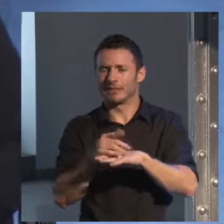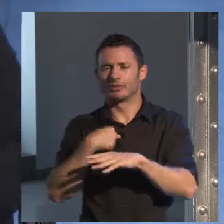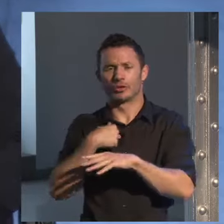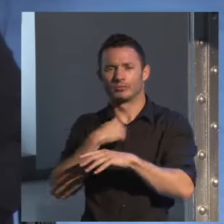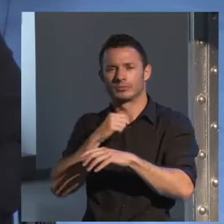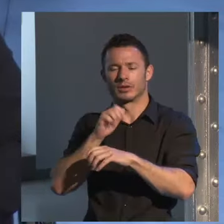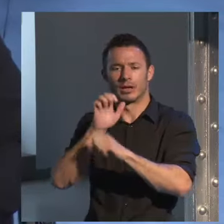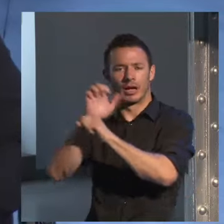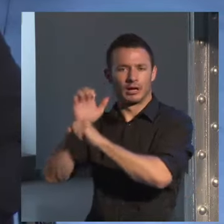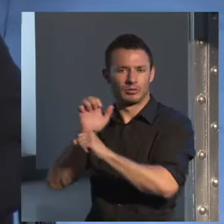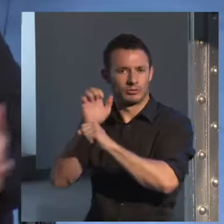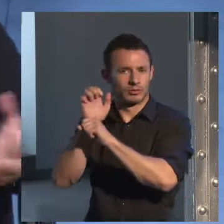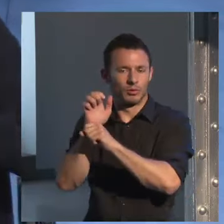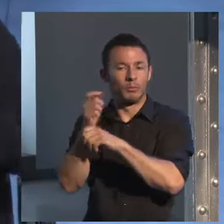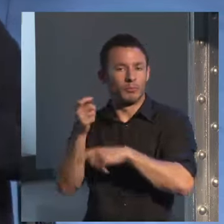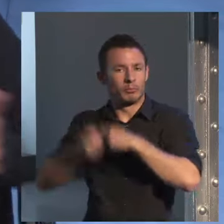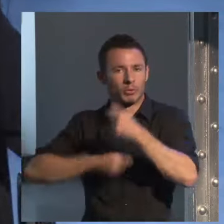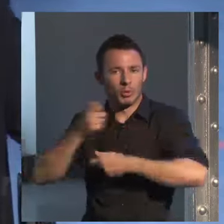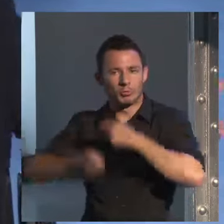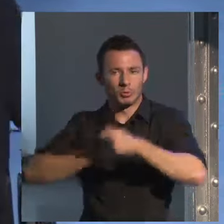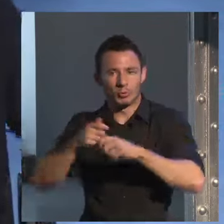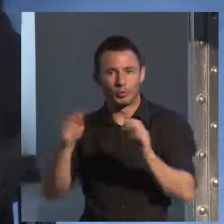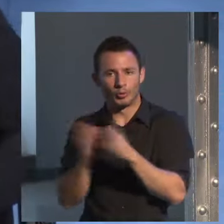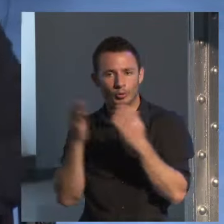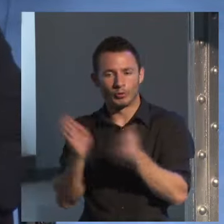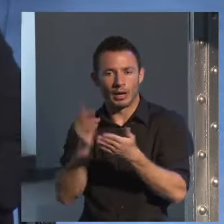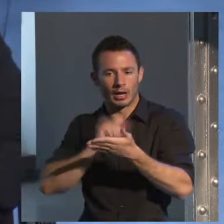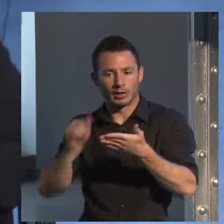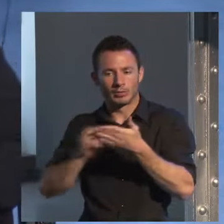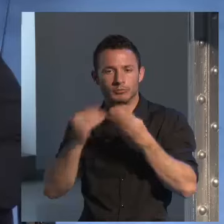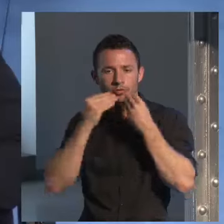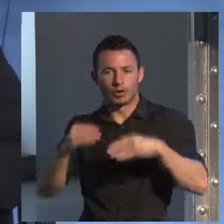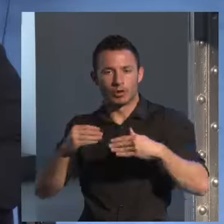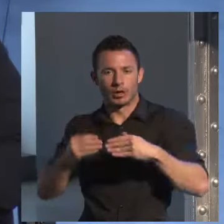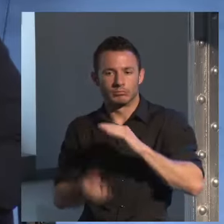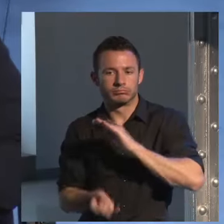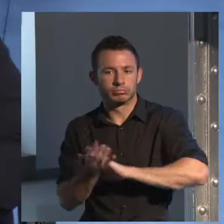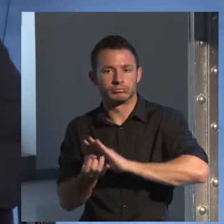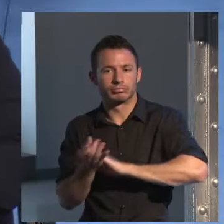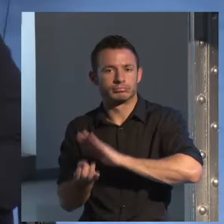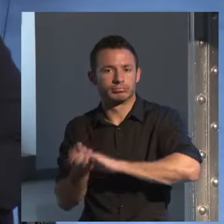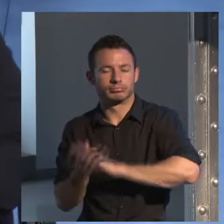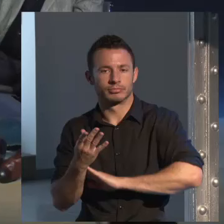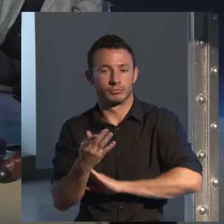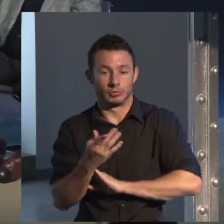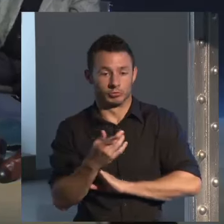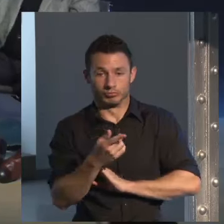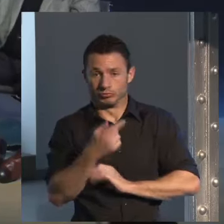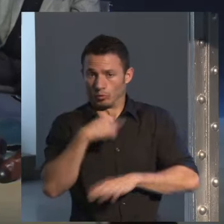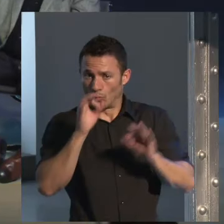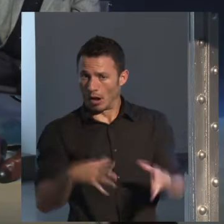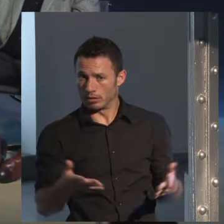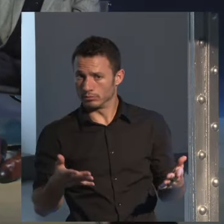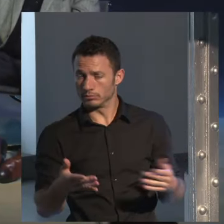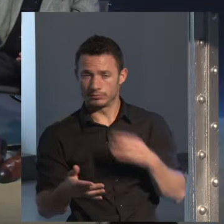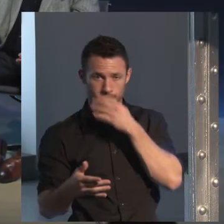Escultónica, no arquitectónica. Voy modelando a medida que surge la historia. Bueno, te paso un poco lo mismo que a mí entonces. Absolutamente.